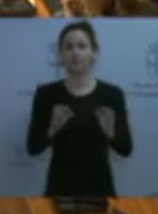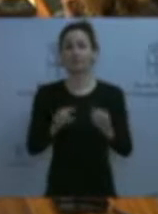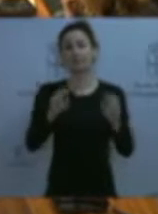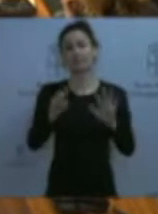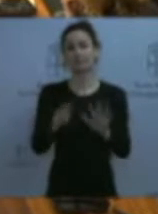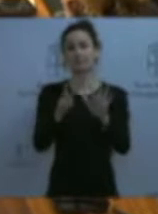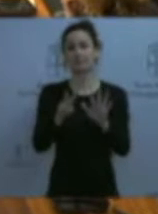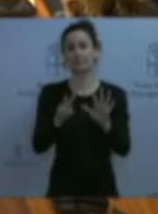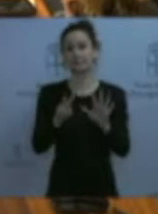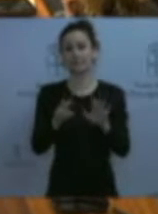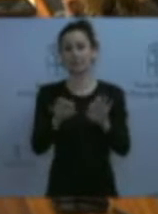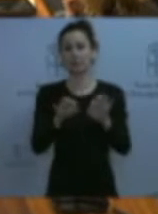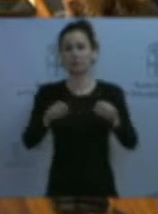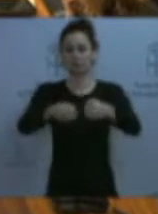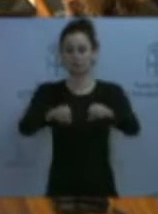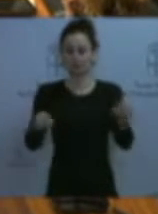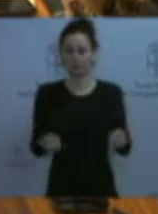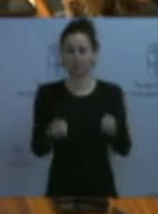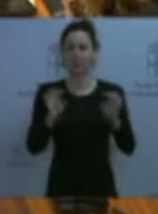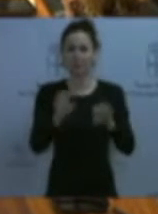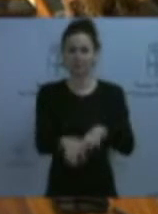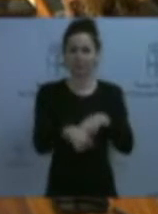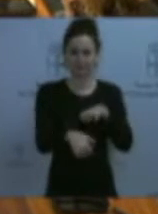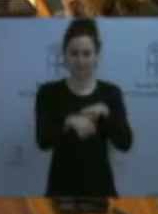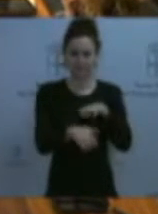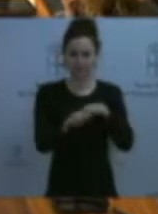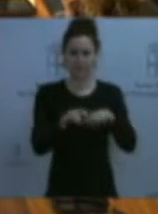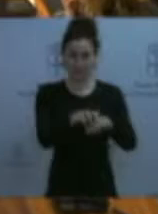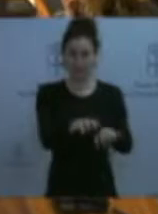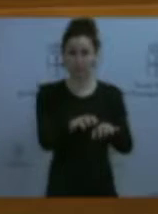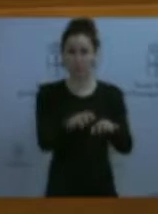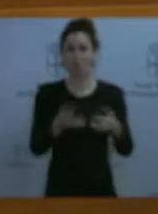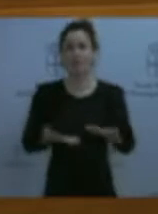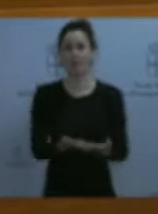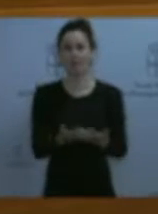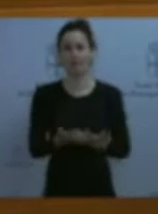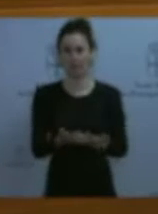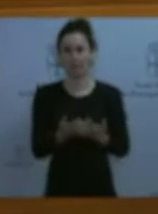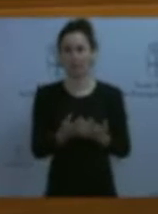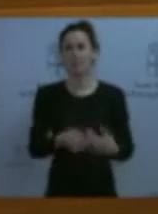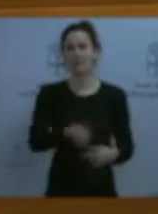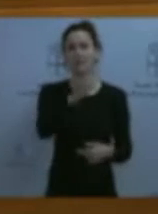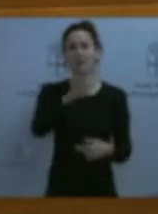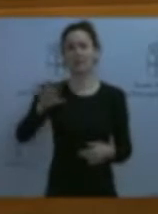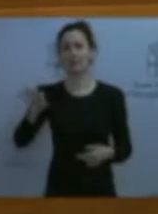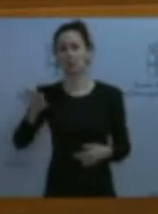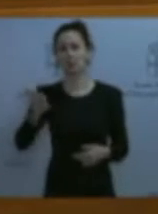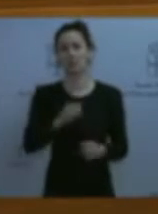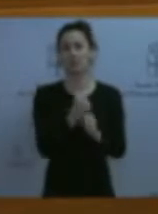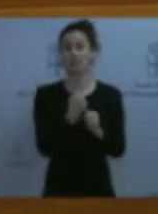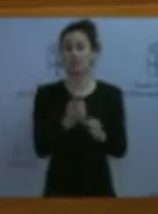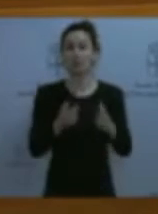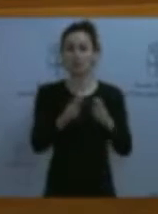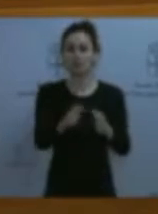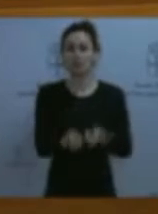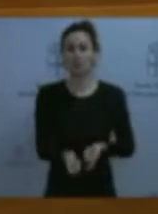los y las mariscadoras, perseveras, rederas, en total alrededor de unos 1.500 empleos mantienen al sector